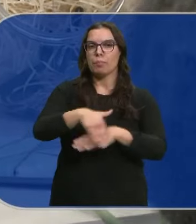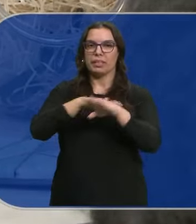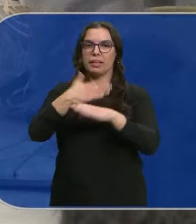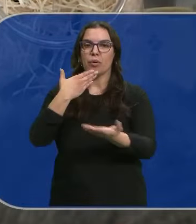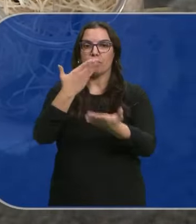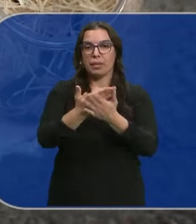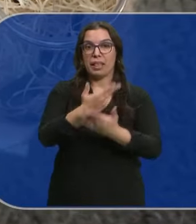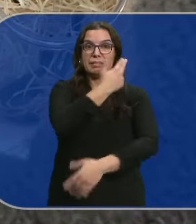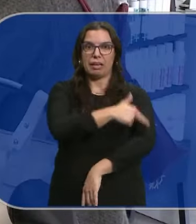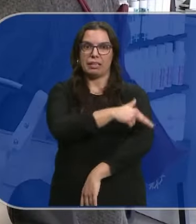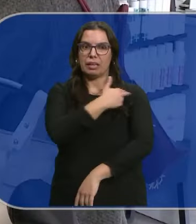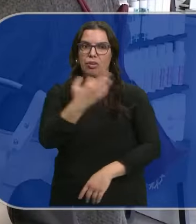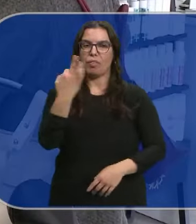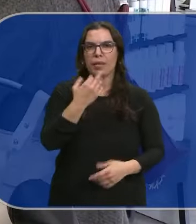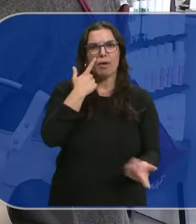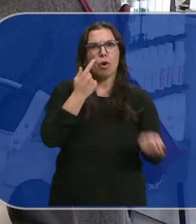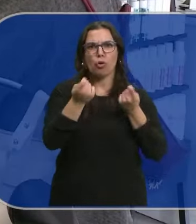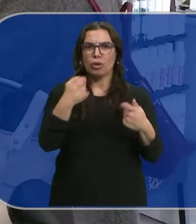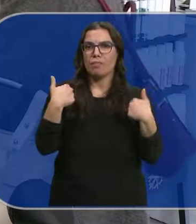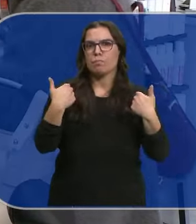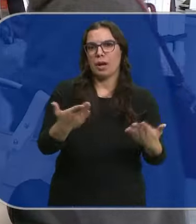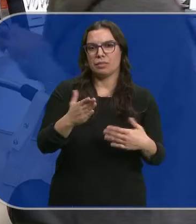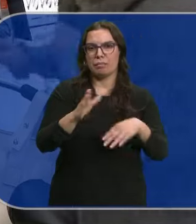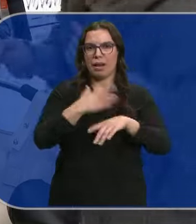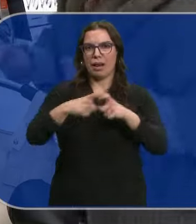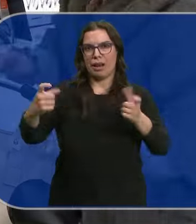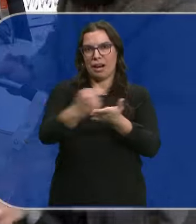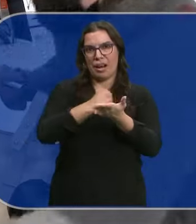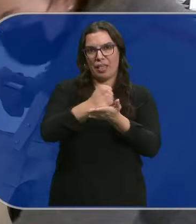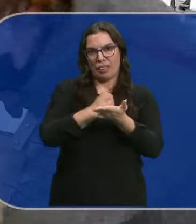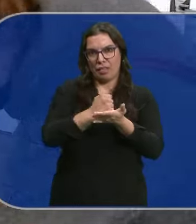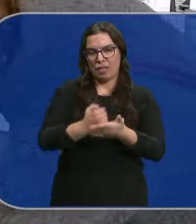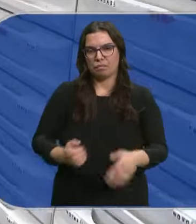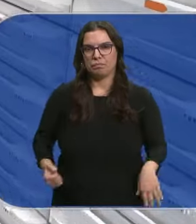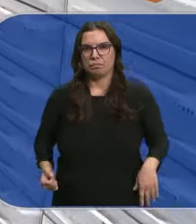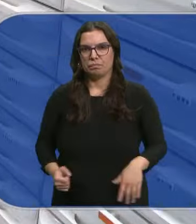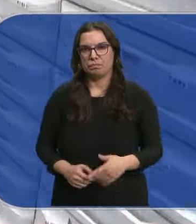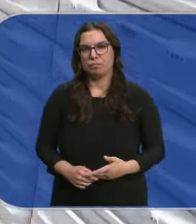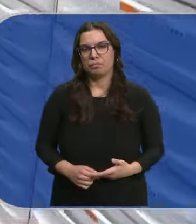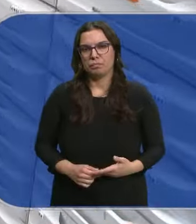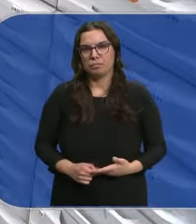Piden a los sanitarios Que tengan un mayor control A la hora de recetar Productos Para el control de peso